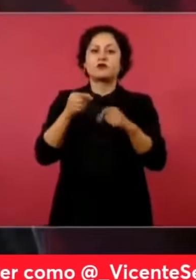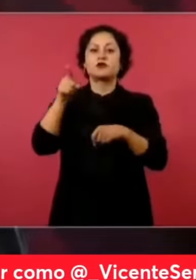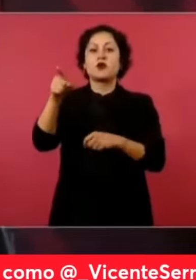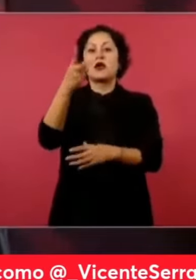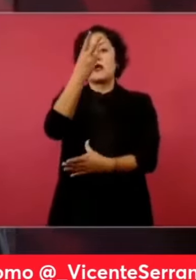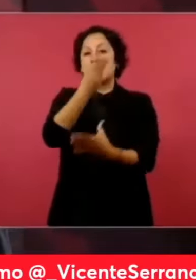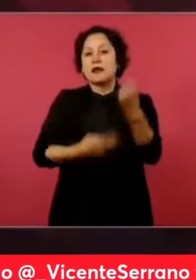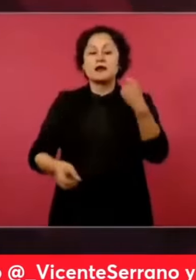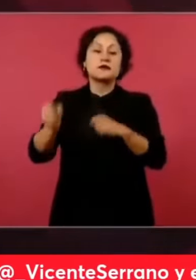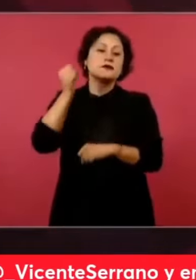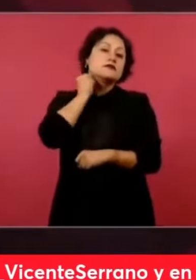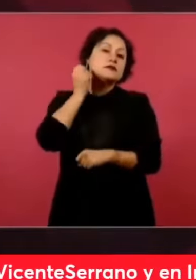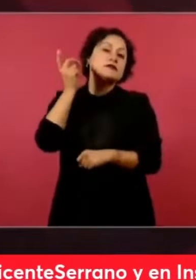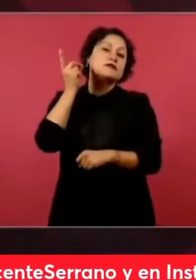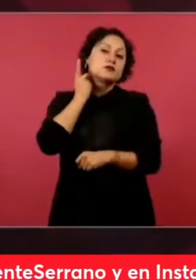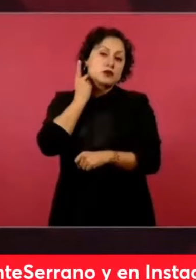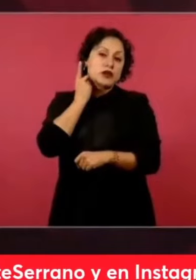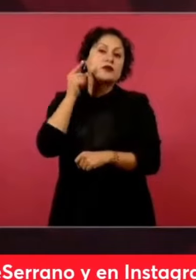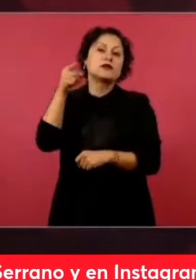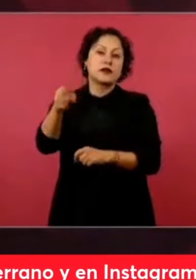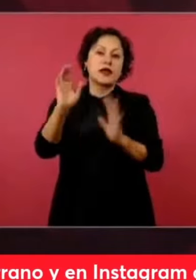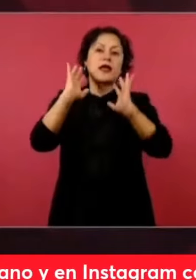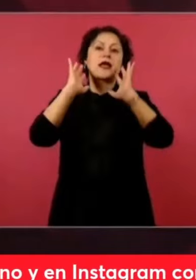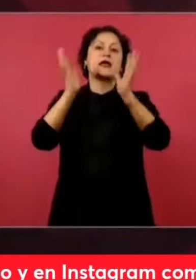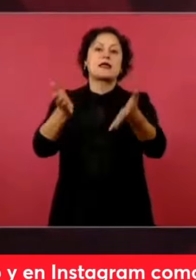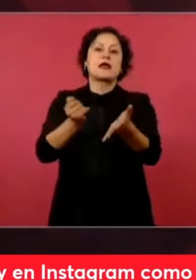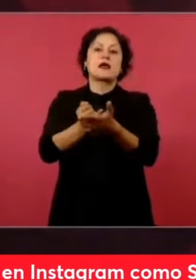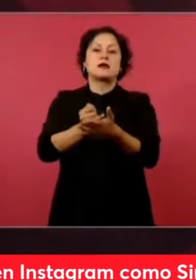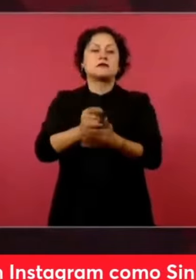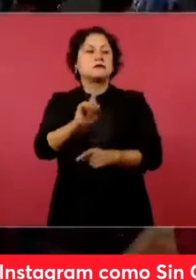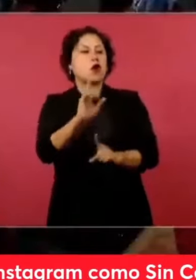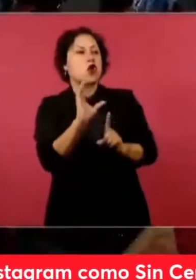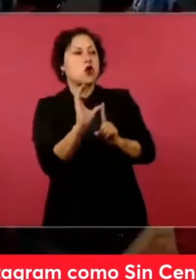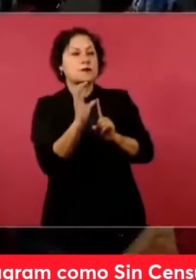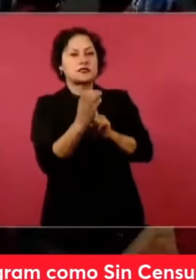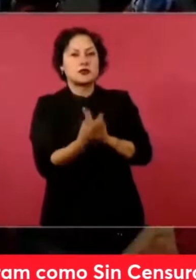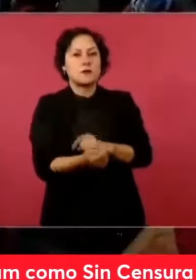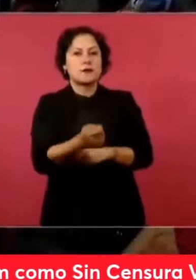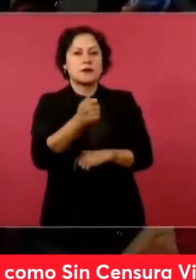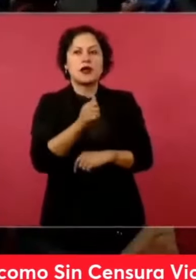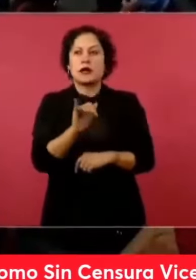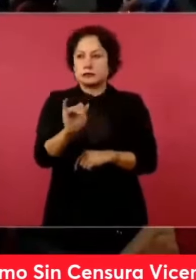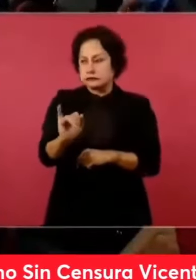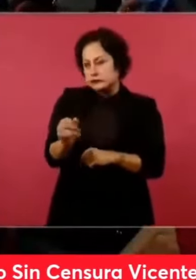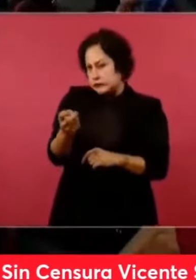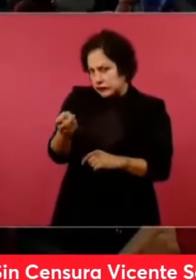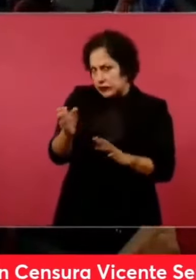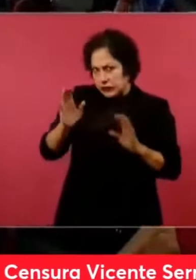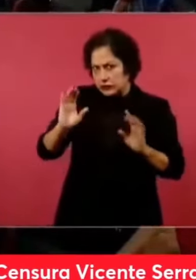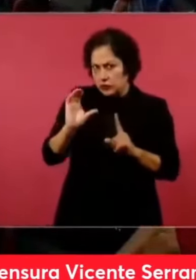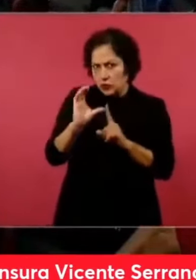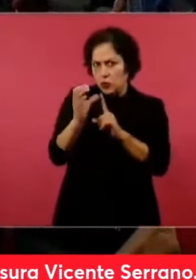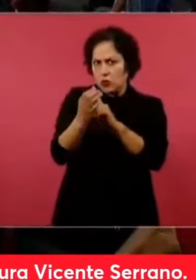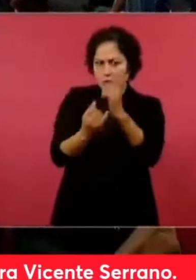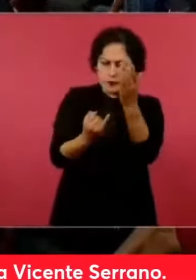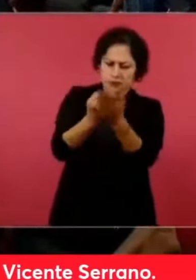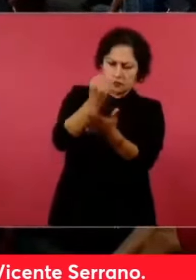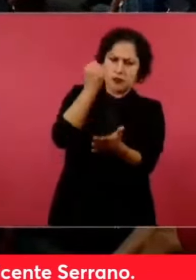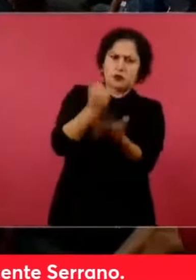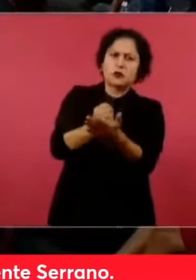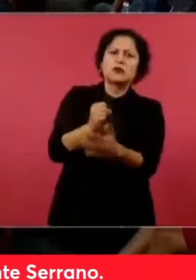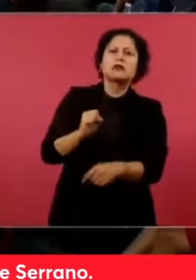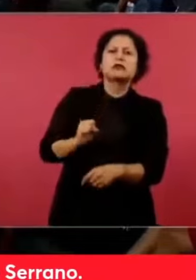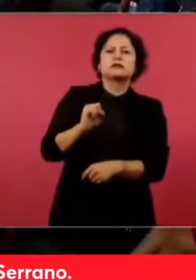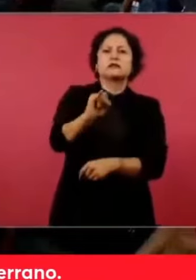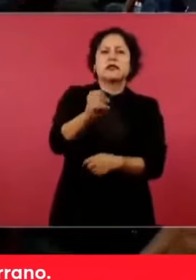foros. En la comisión, la primera comisión en la Permanente. Sí, ya se aprobaron los foros de